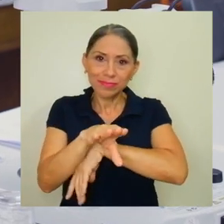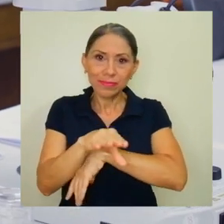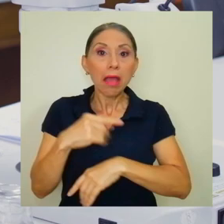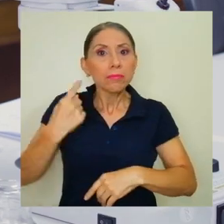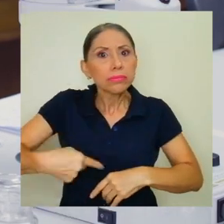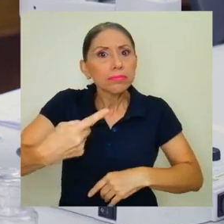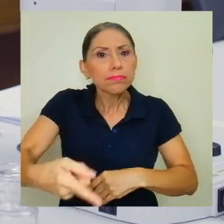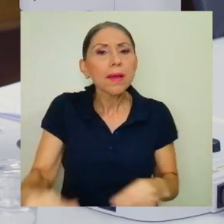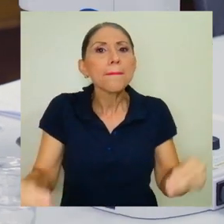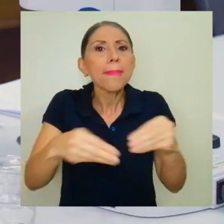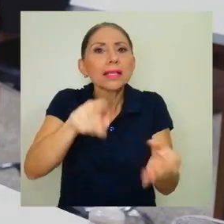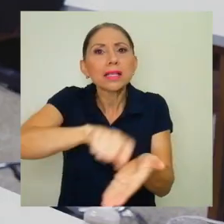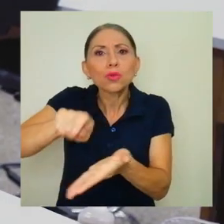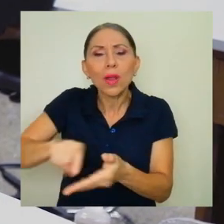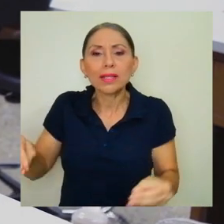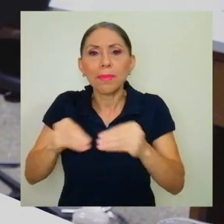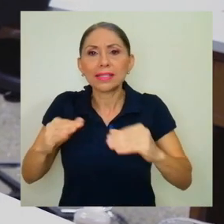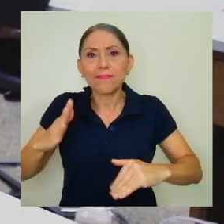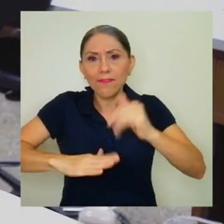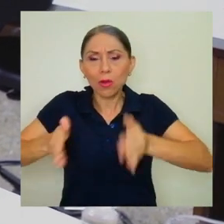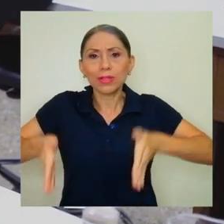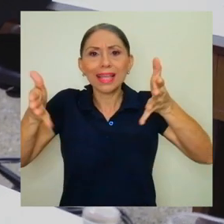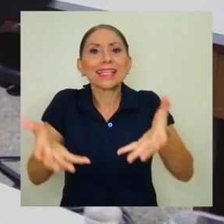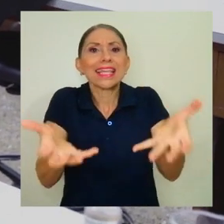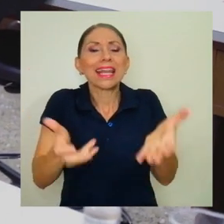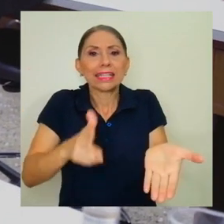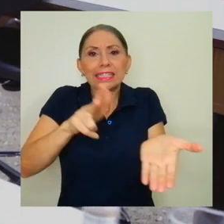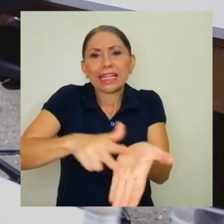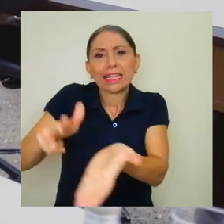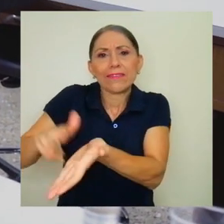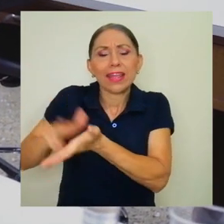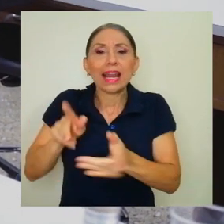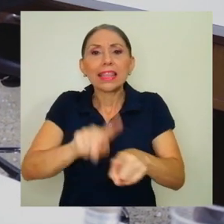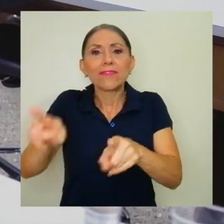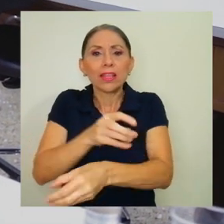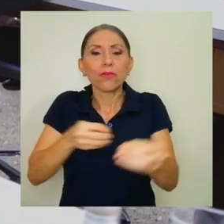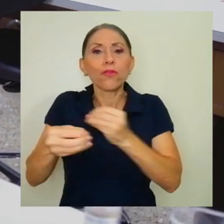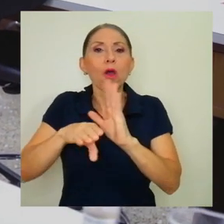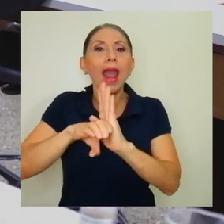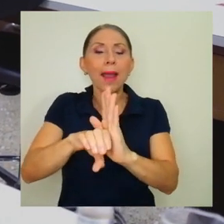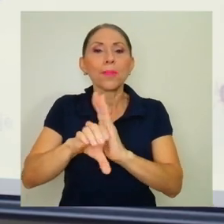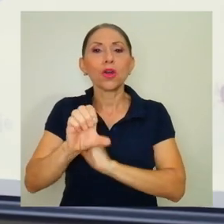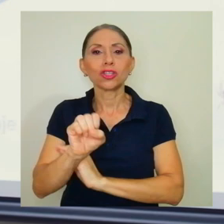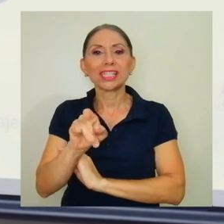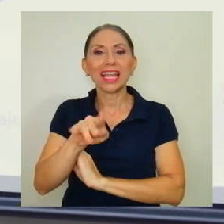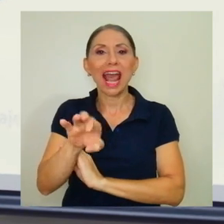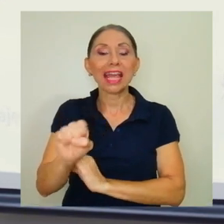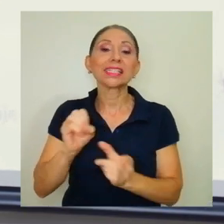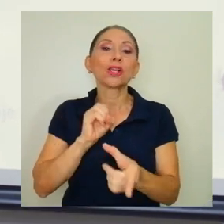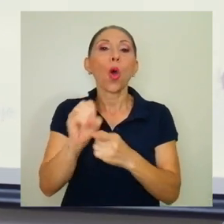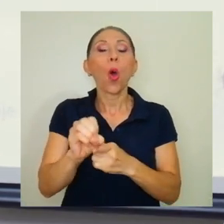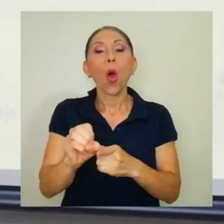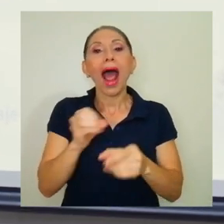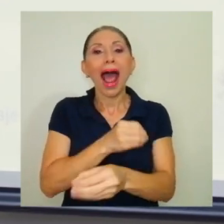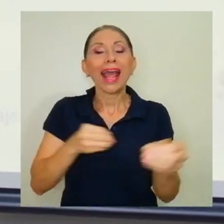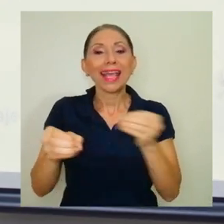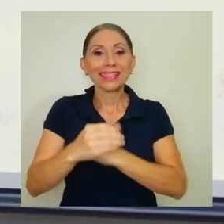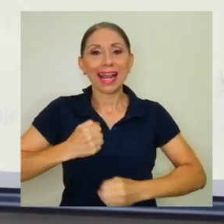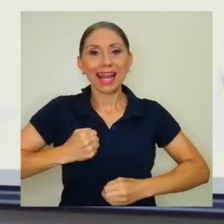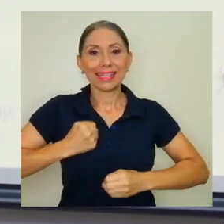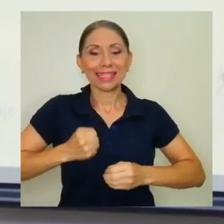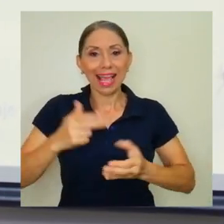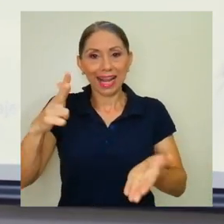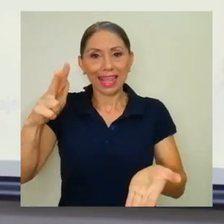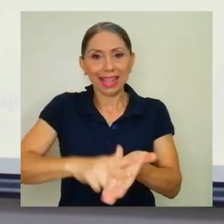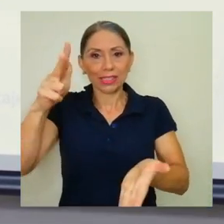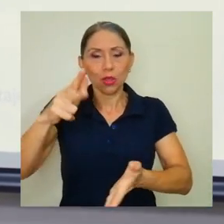vez más escuelas y facultades se inclinan a certificarse con distintas agencias como los ONCINAES o la Agencia Canadiense de Acreditación